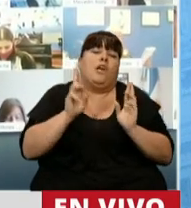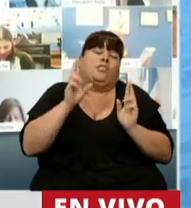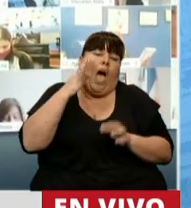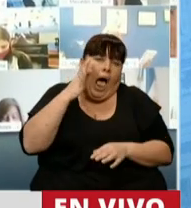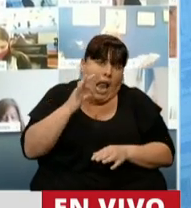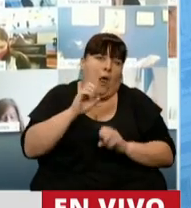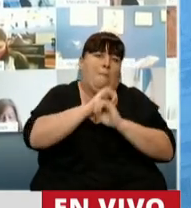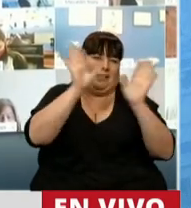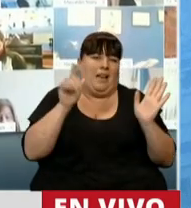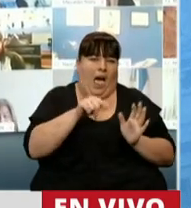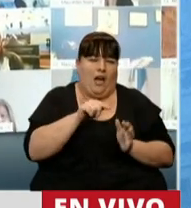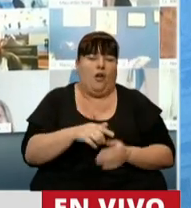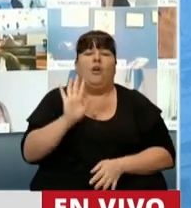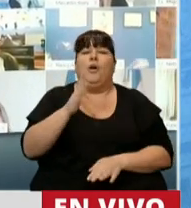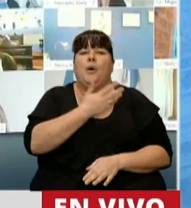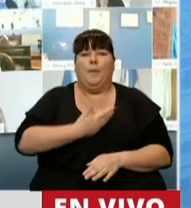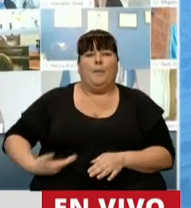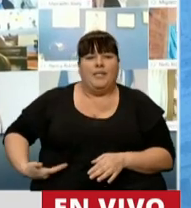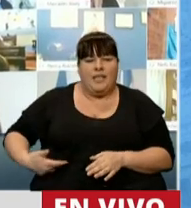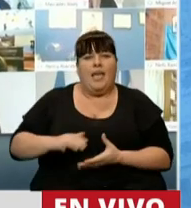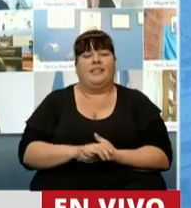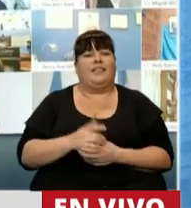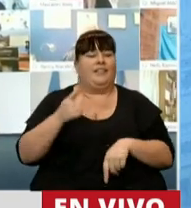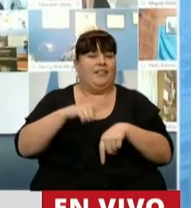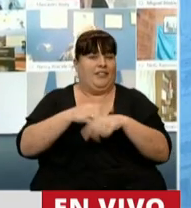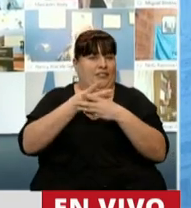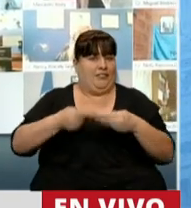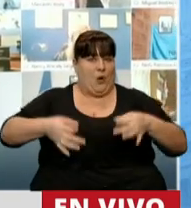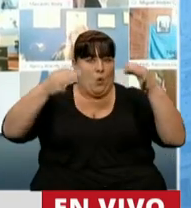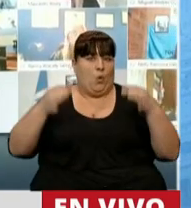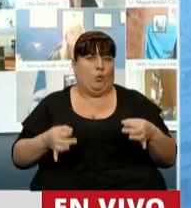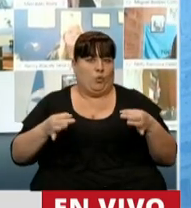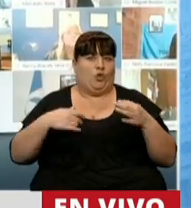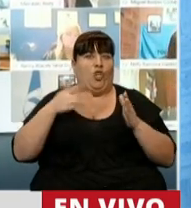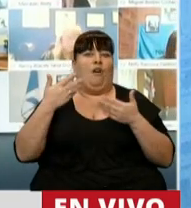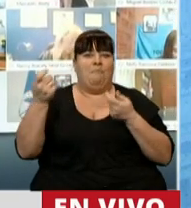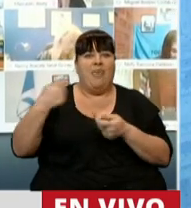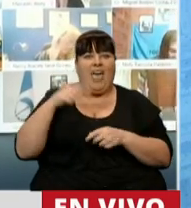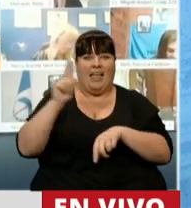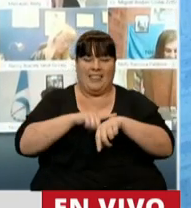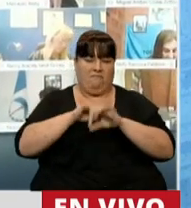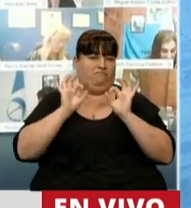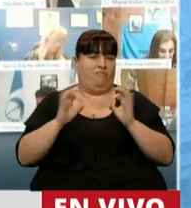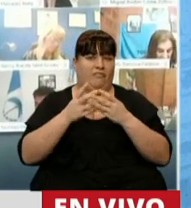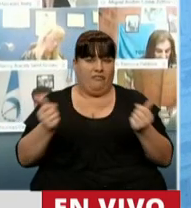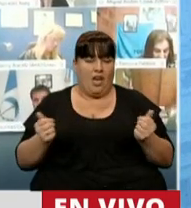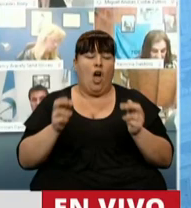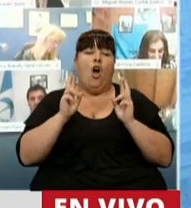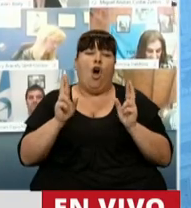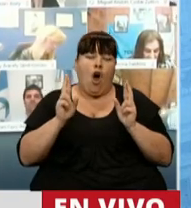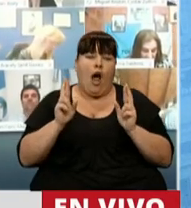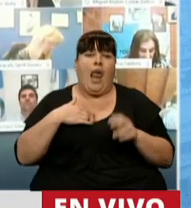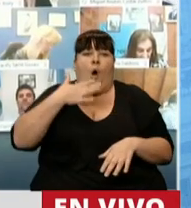mucho más claro señor presidente se me termina exactamente el tiempo que tengo concedido espero haber